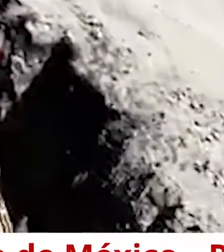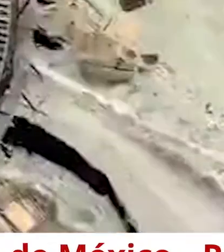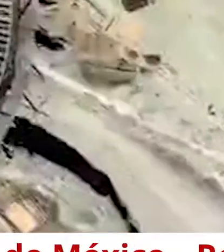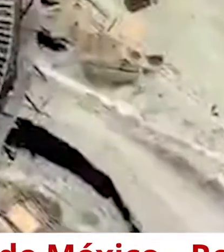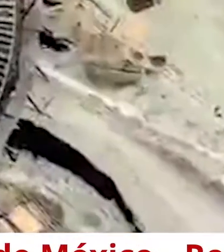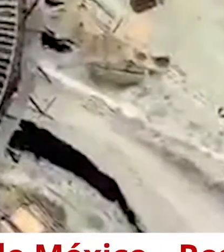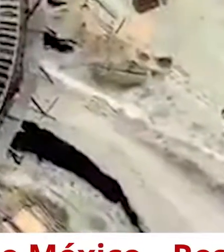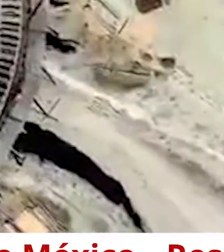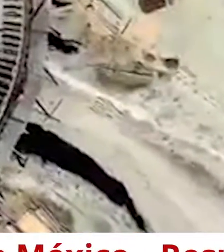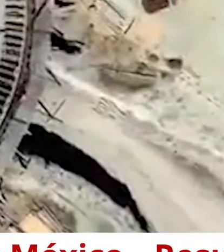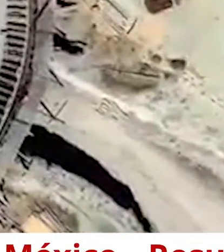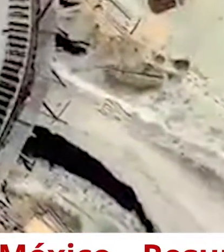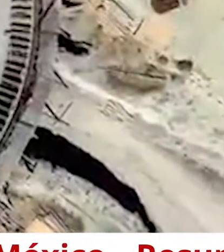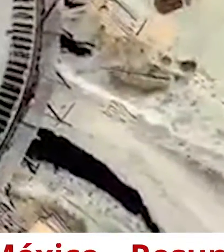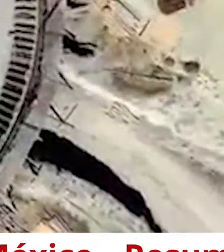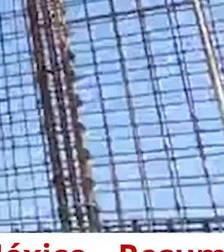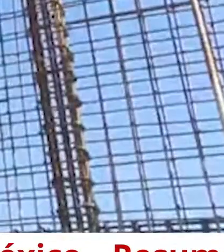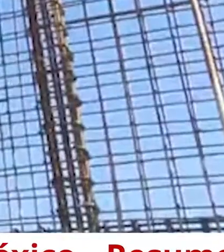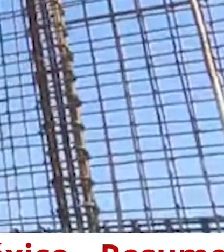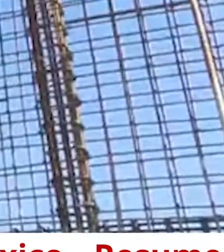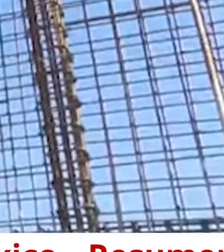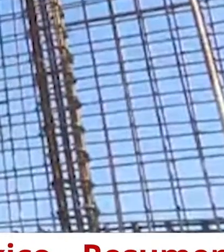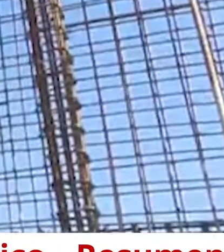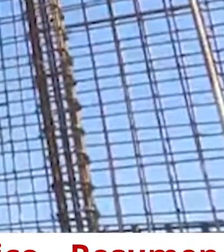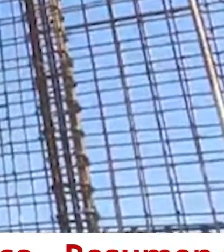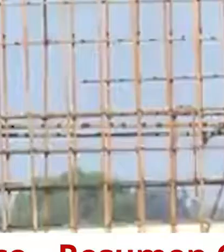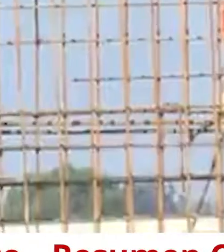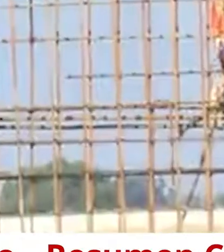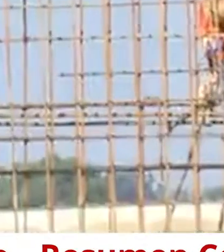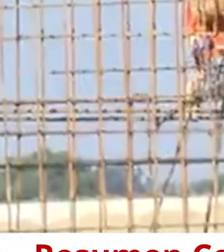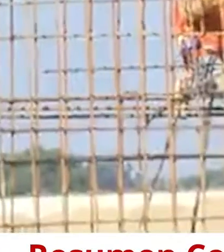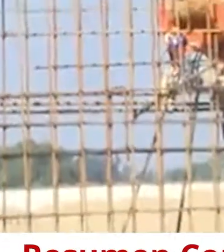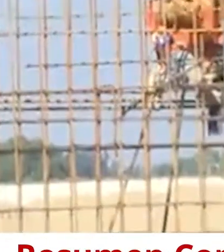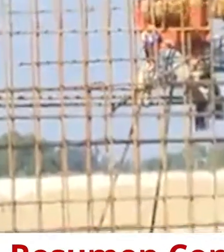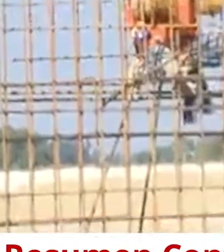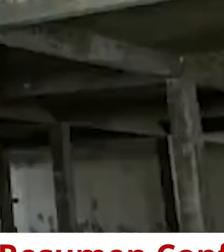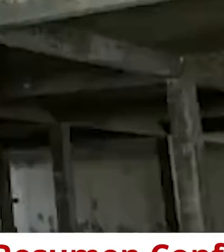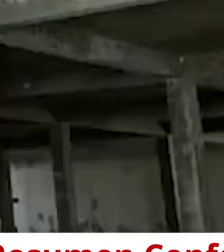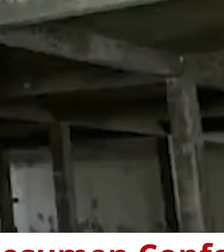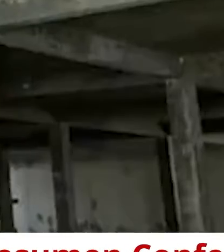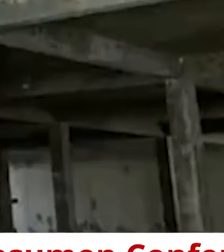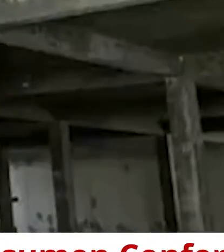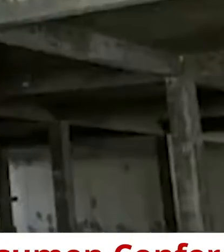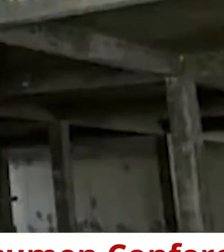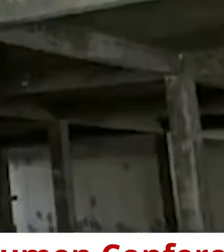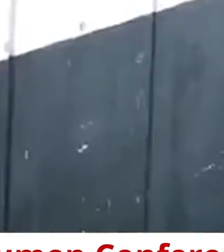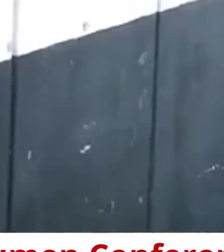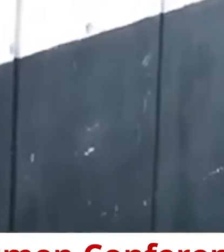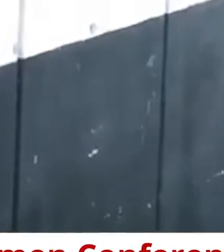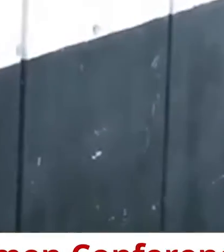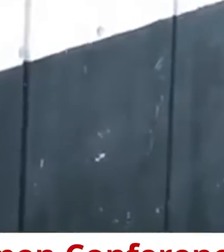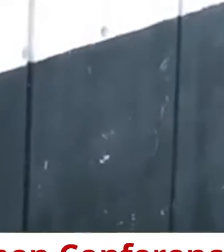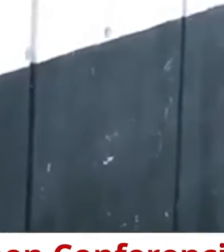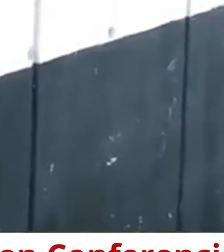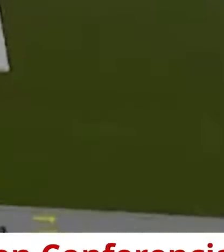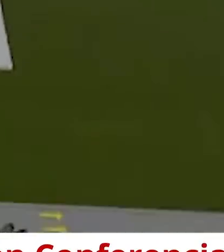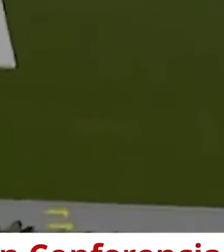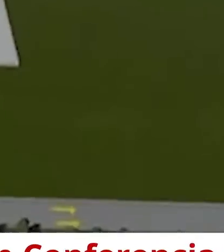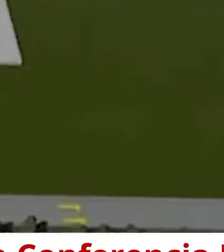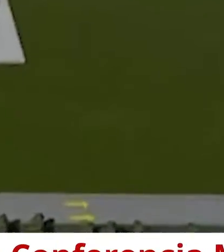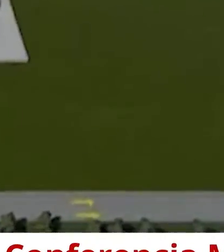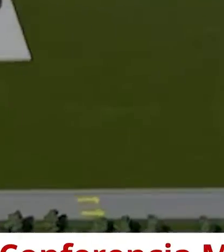de la cisterna de regulación y la preparación de la superficie de muros internos para la aplicación de recubrimiento.